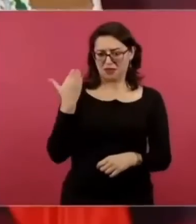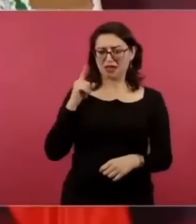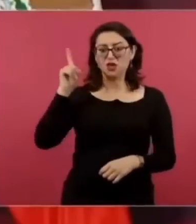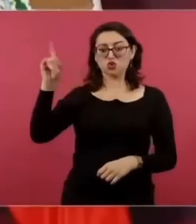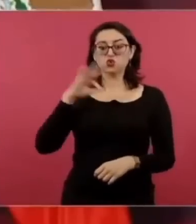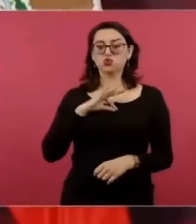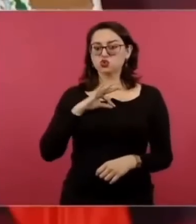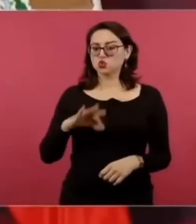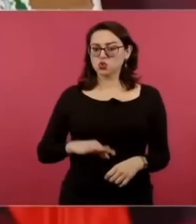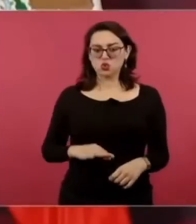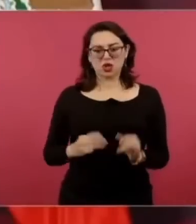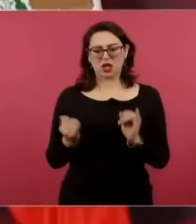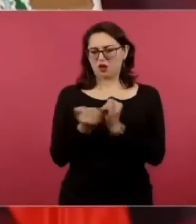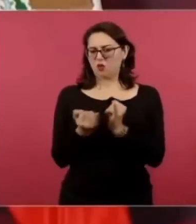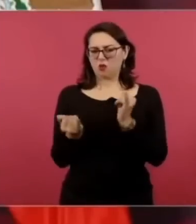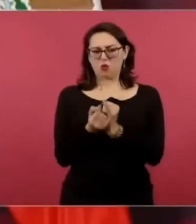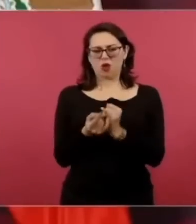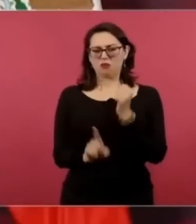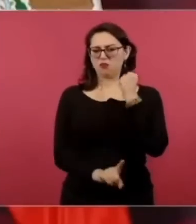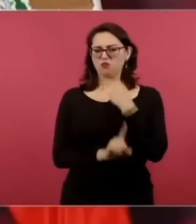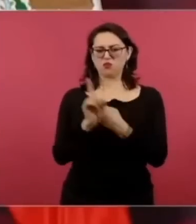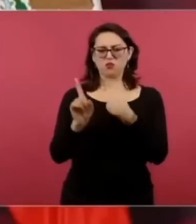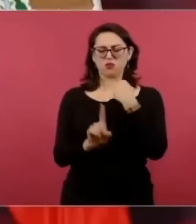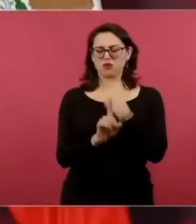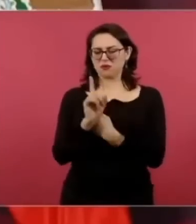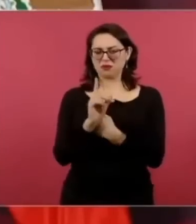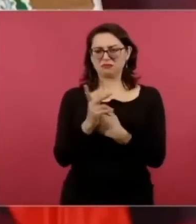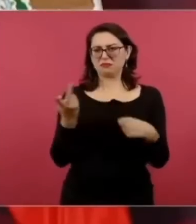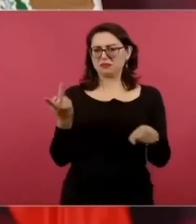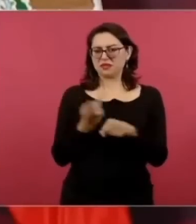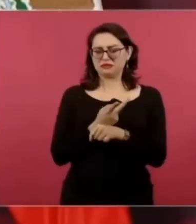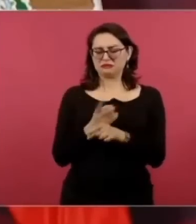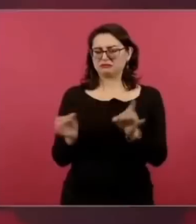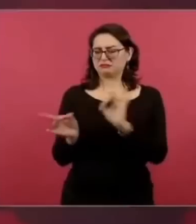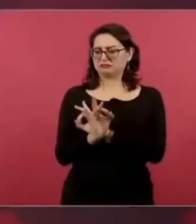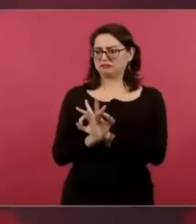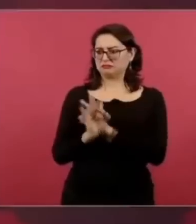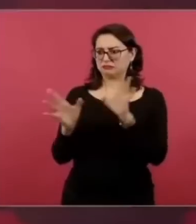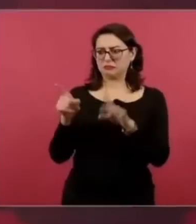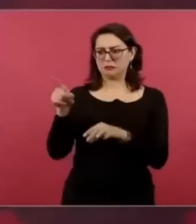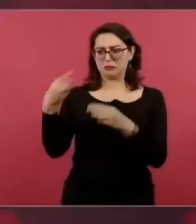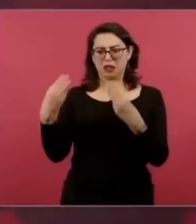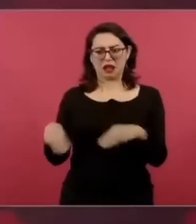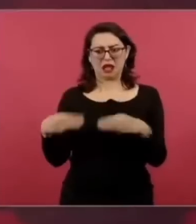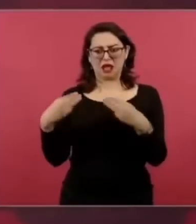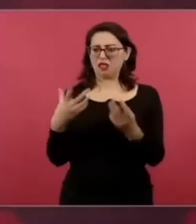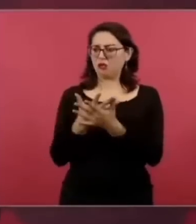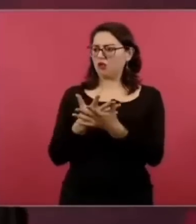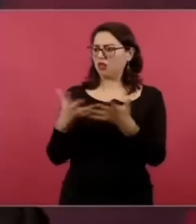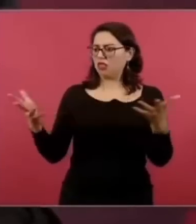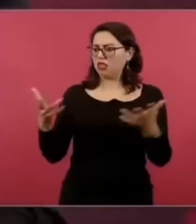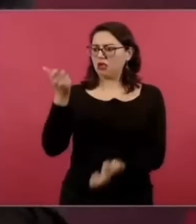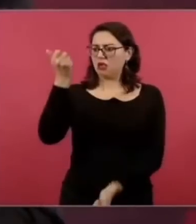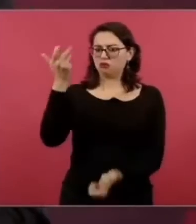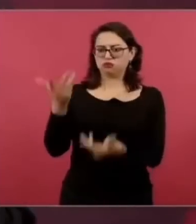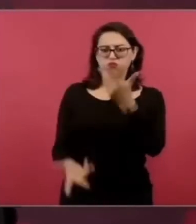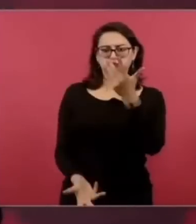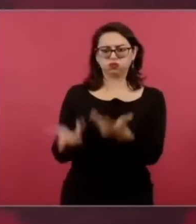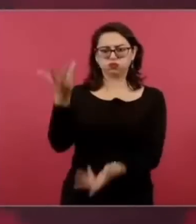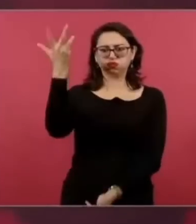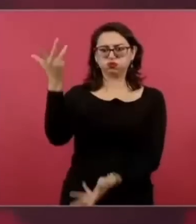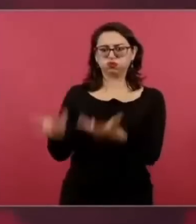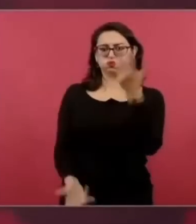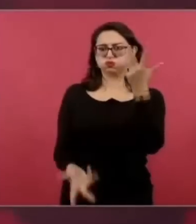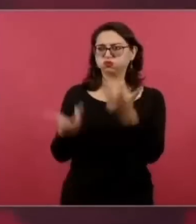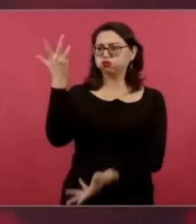Sí, de un incendio provocado. Causó la muerte de varias